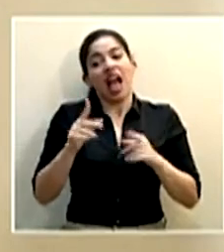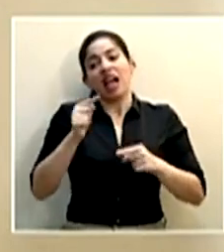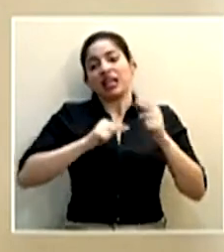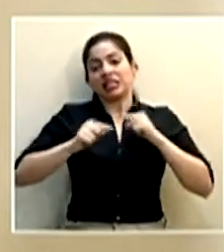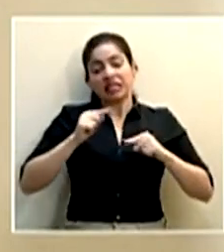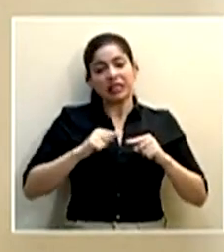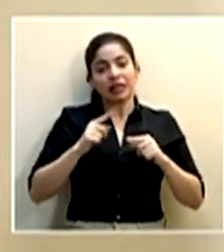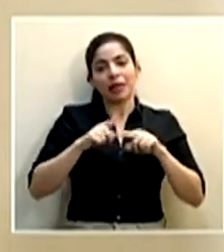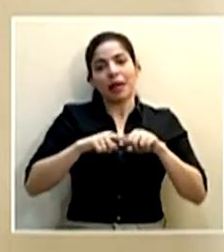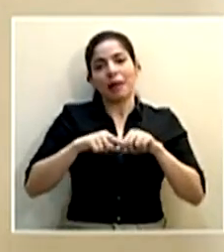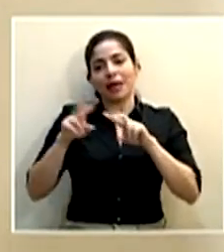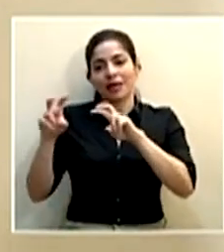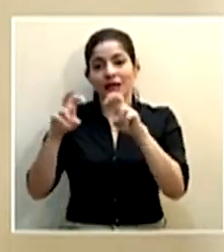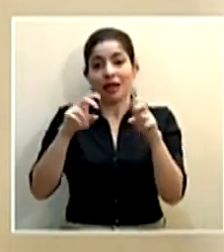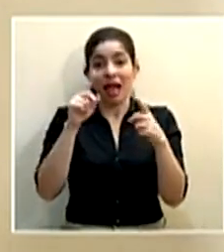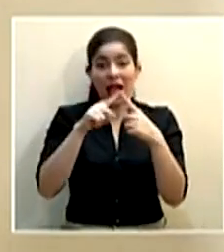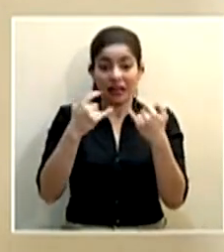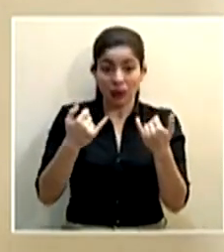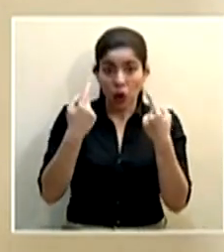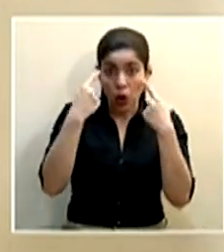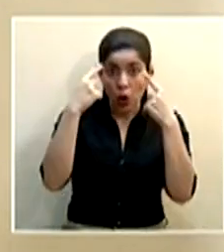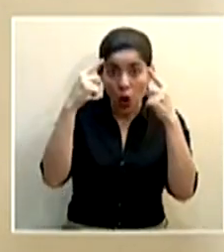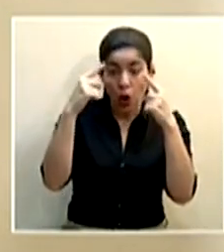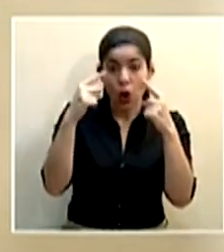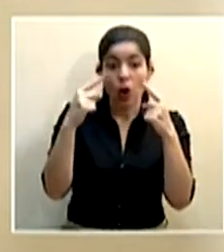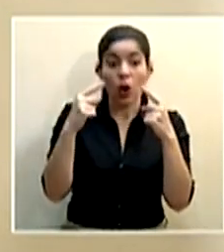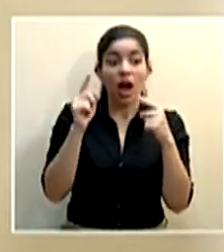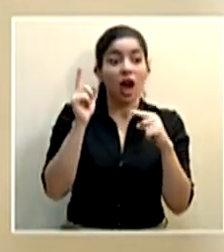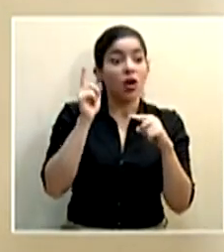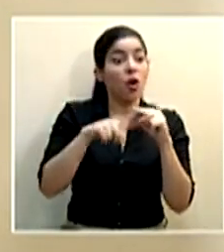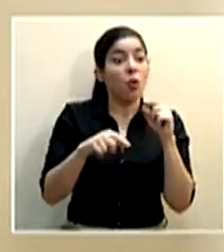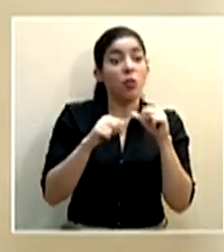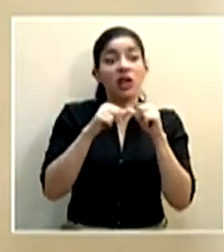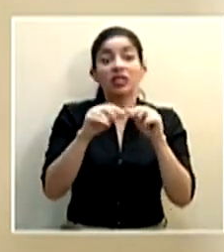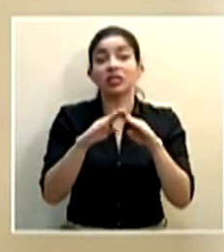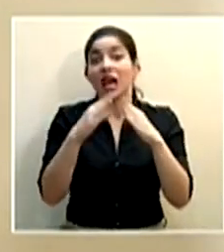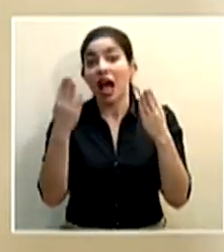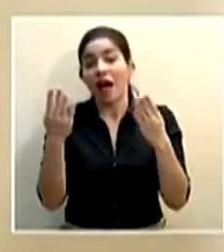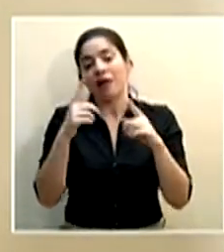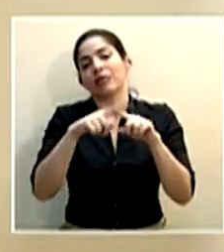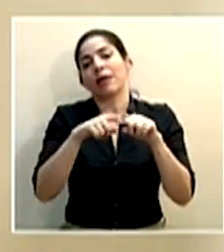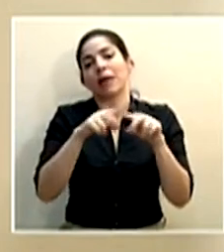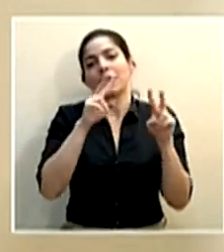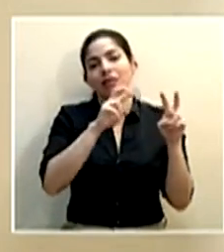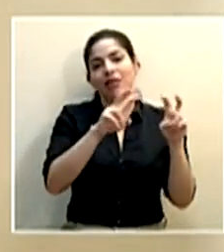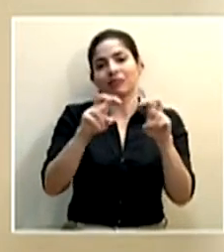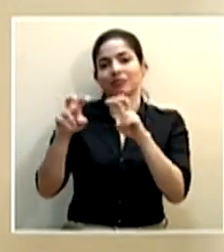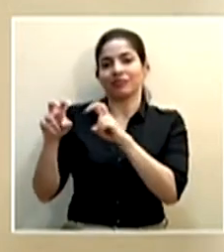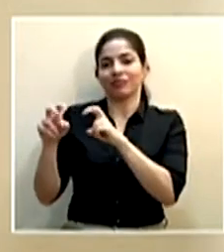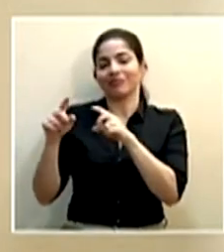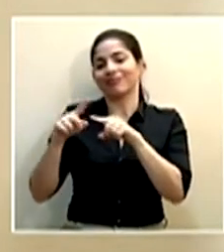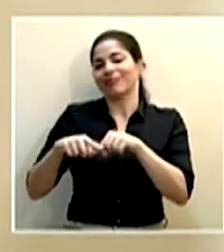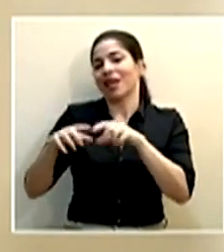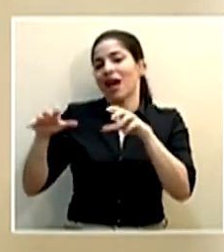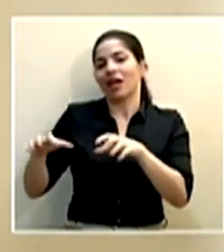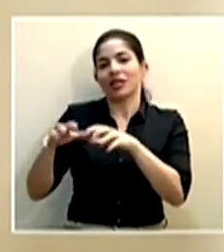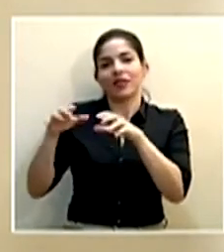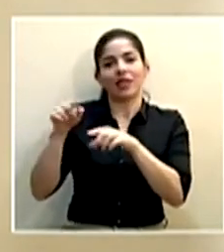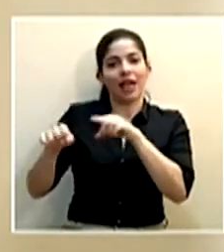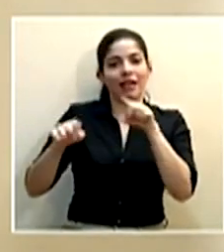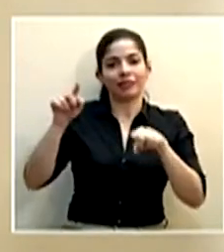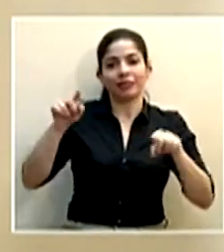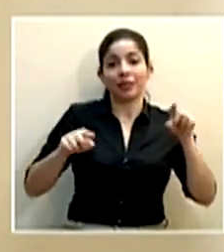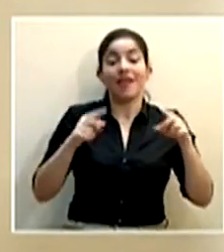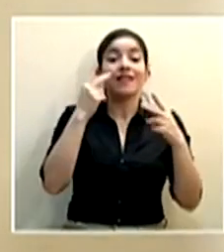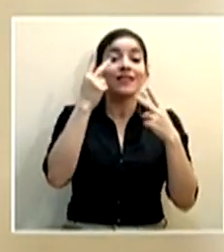lamentablemente lo que hemos logrado hasta el momento no podemos mantenerlo a nivel de reapertura de las diferentes actividades humanas. Y las